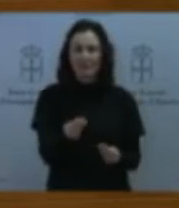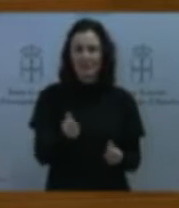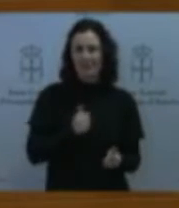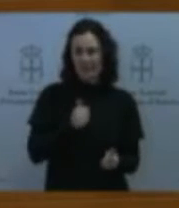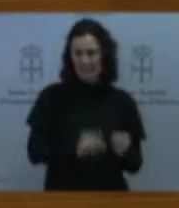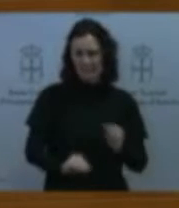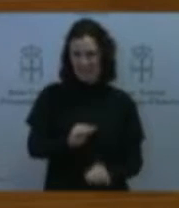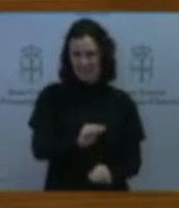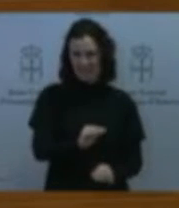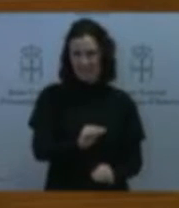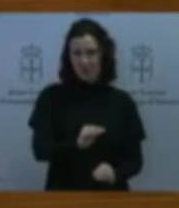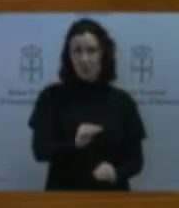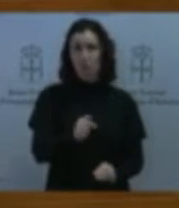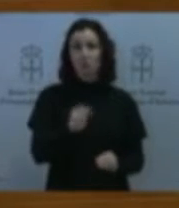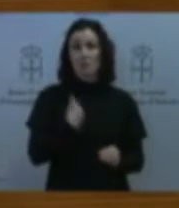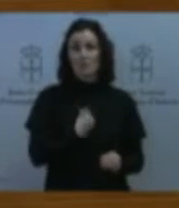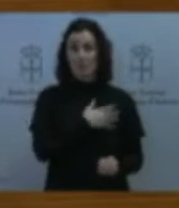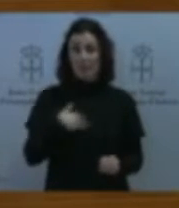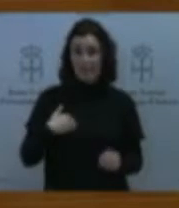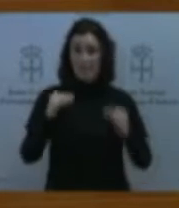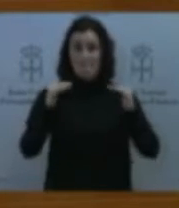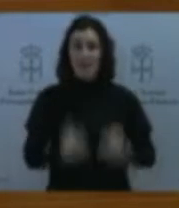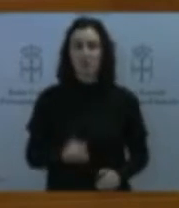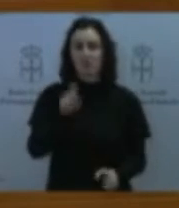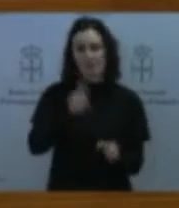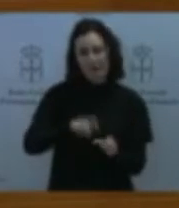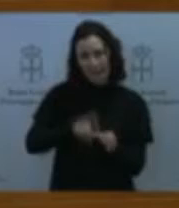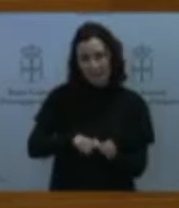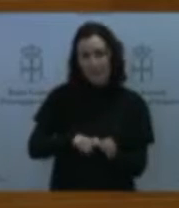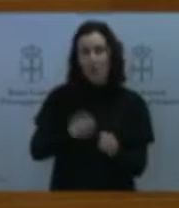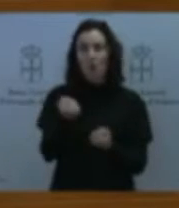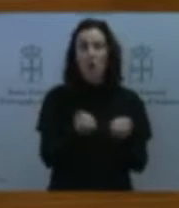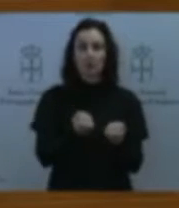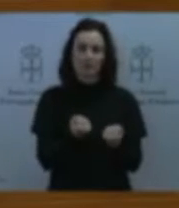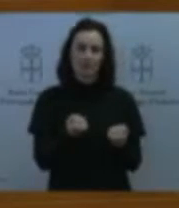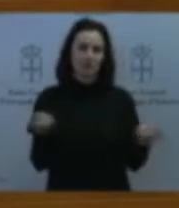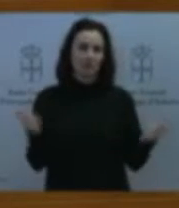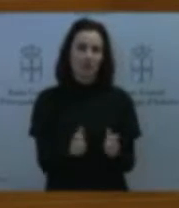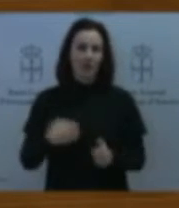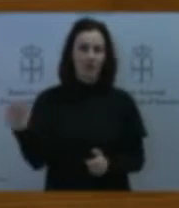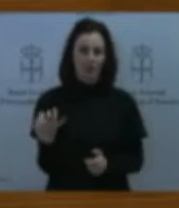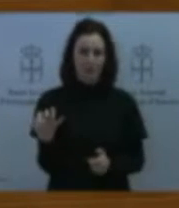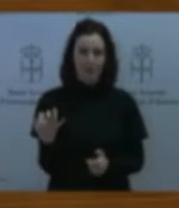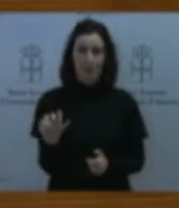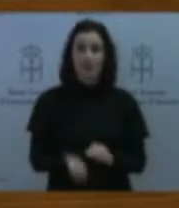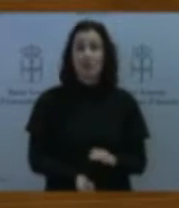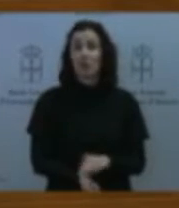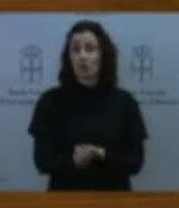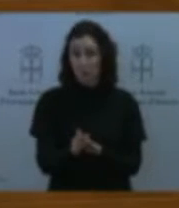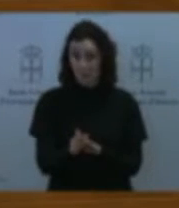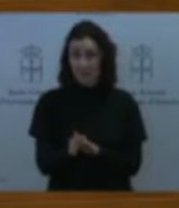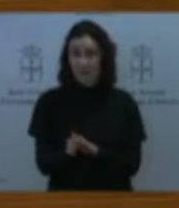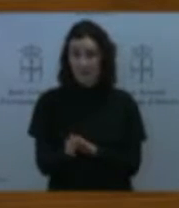disminuir la participación del coche en la movilidad y mantener a su vez la accesibilidad.